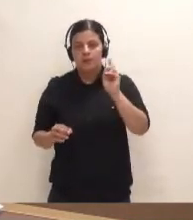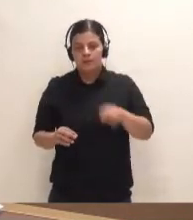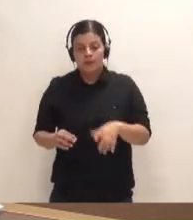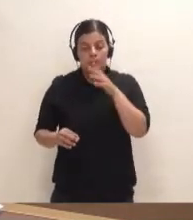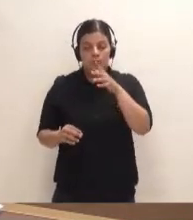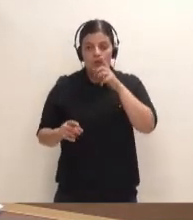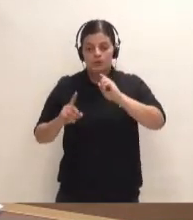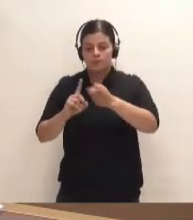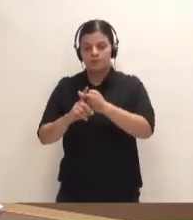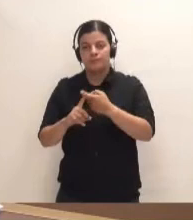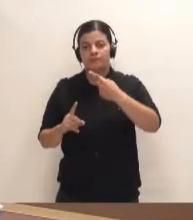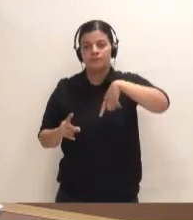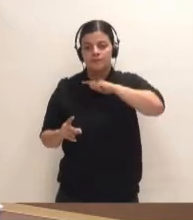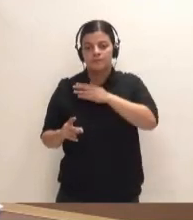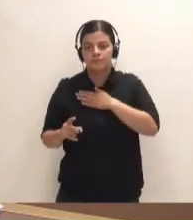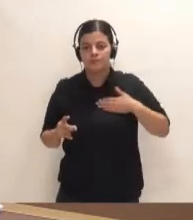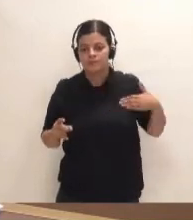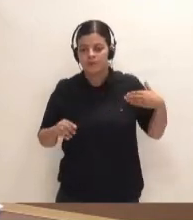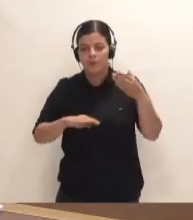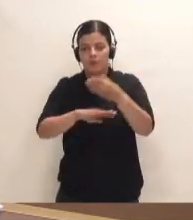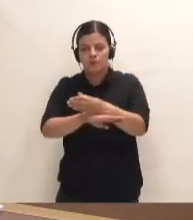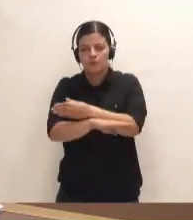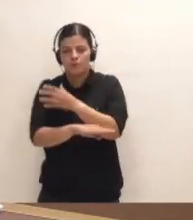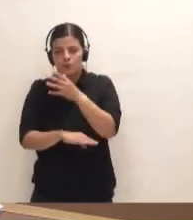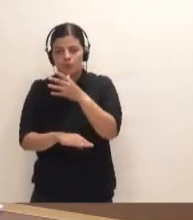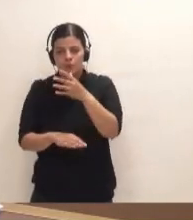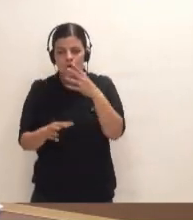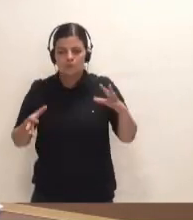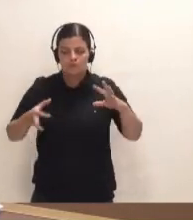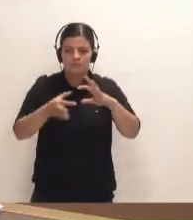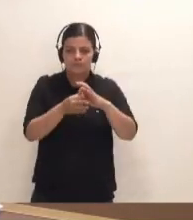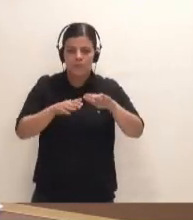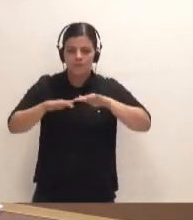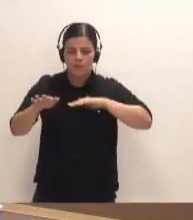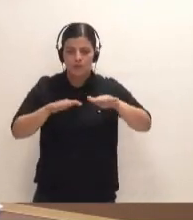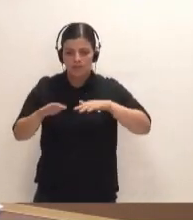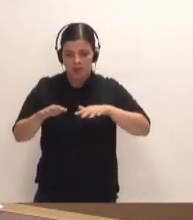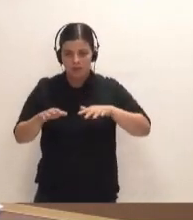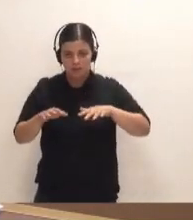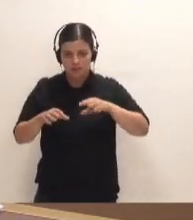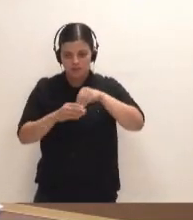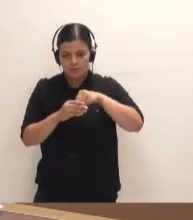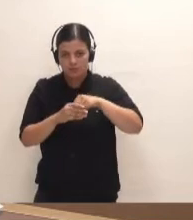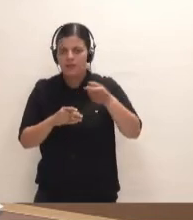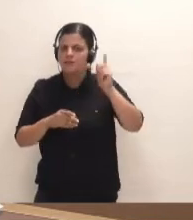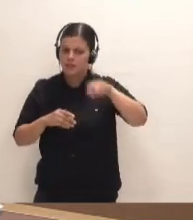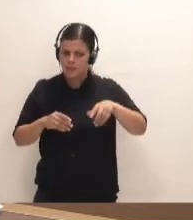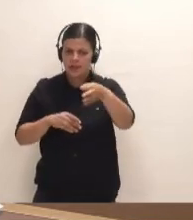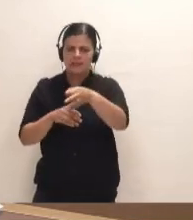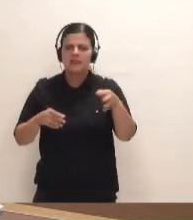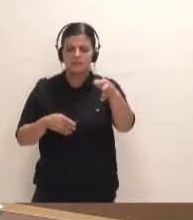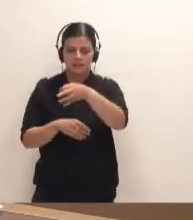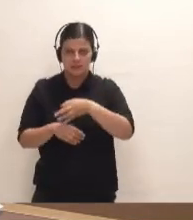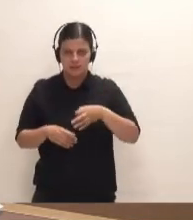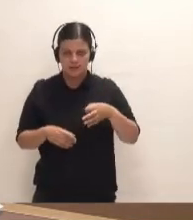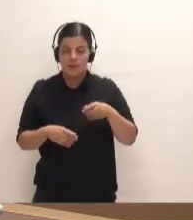que queramos adoptar en el puerto, porque implica a la movilidad interior y, desde luego, implica la movilidad con el resto de islas y también su